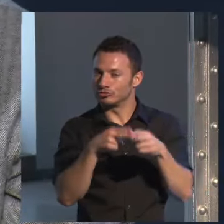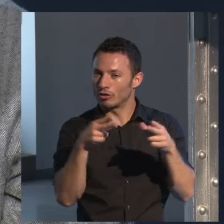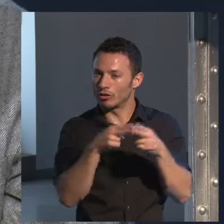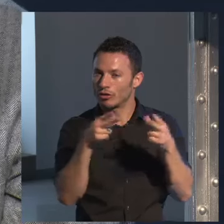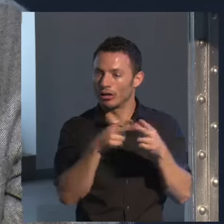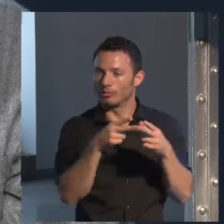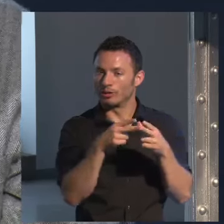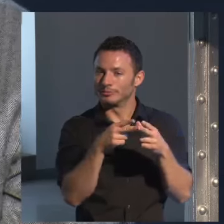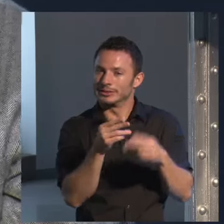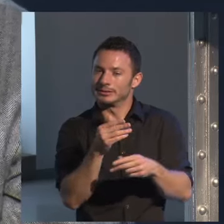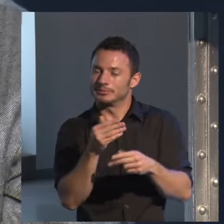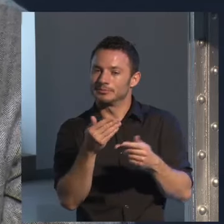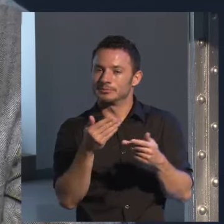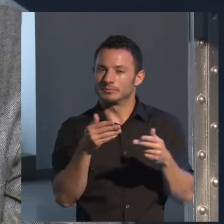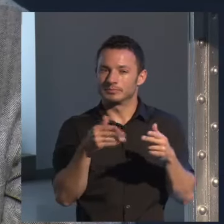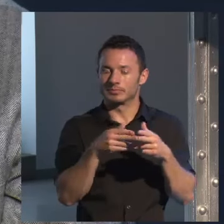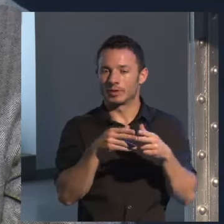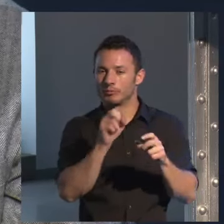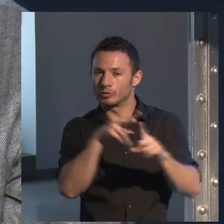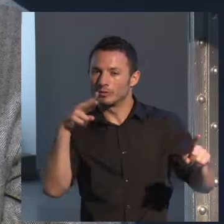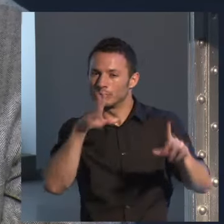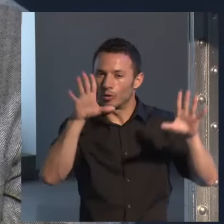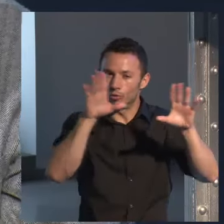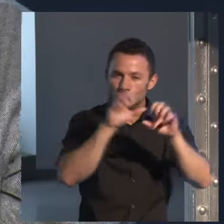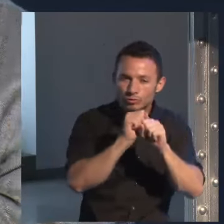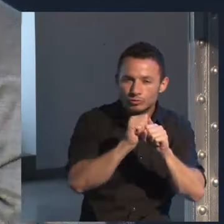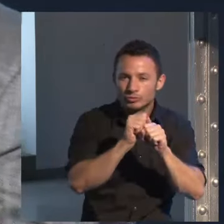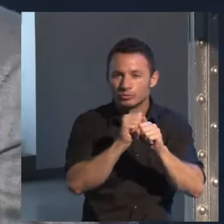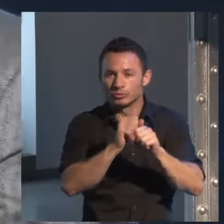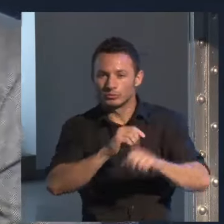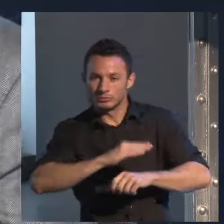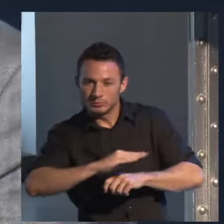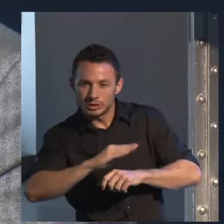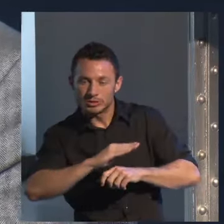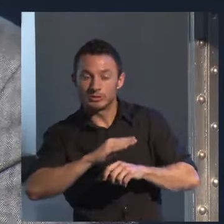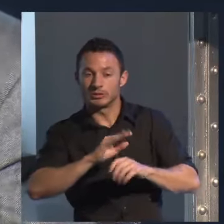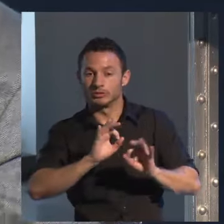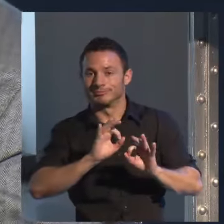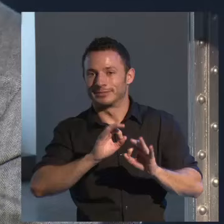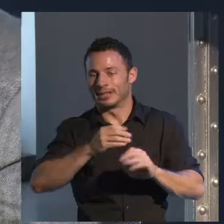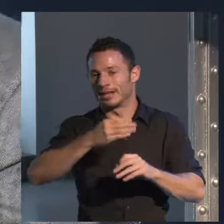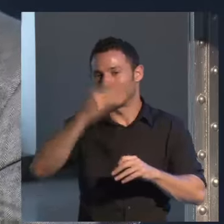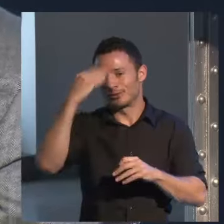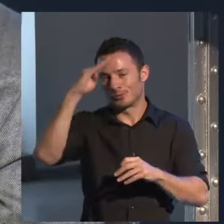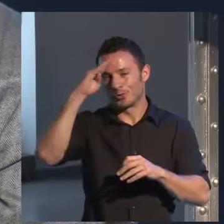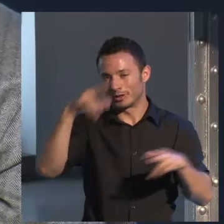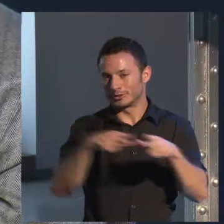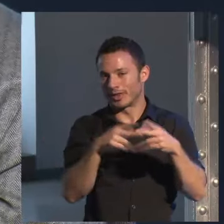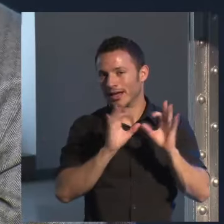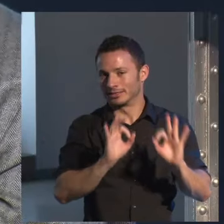Yo escribo y vivo en un contexto completamente diferente al de Alicia en ese sentido.